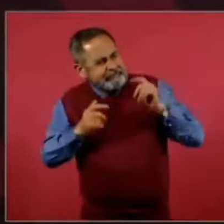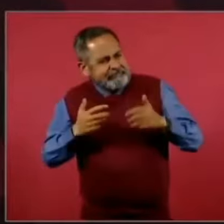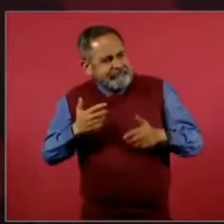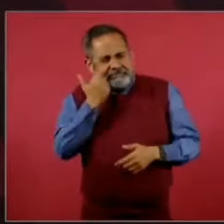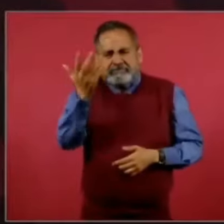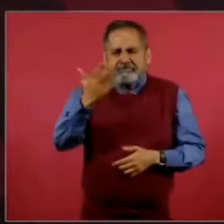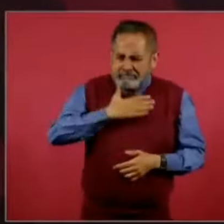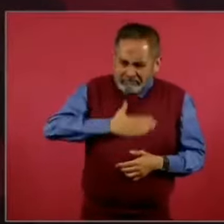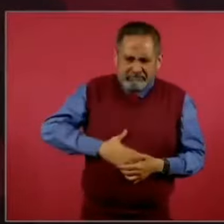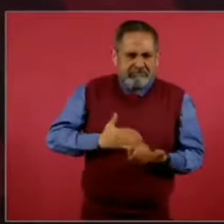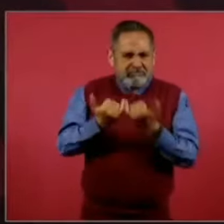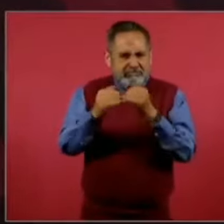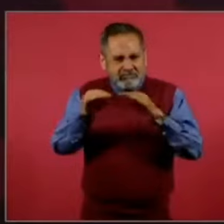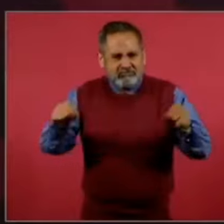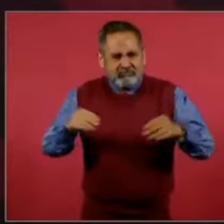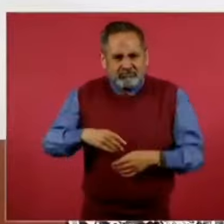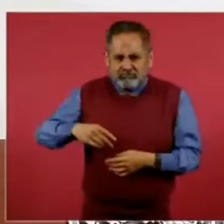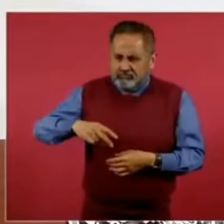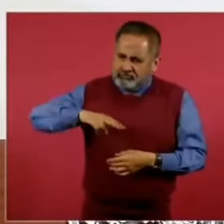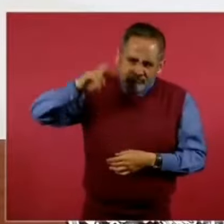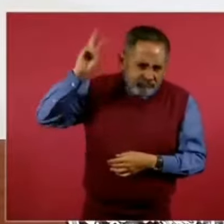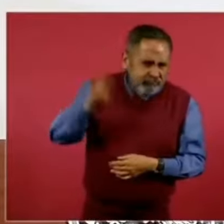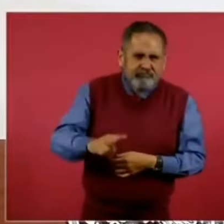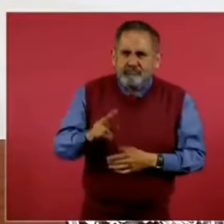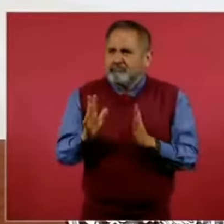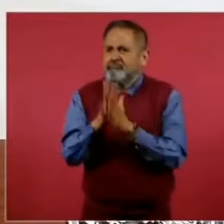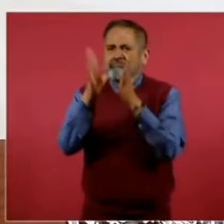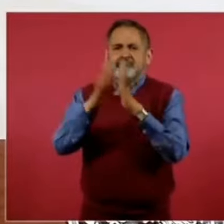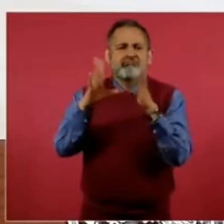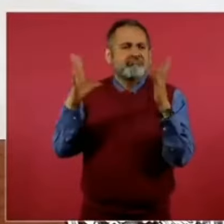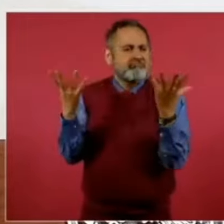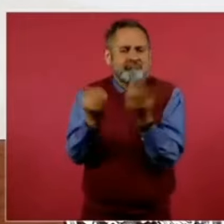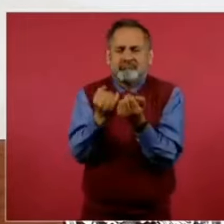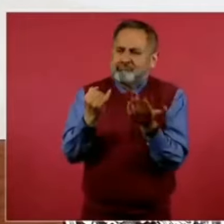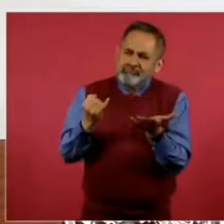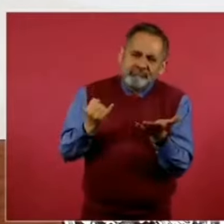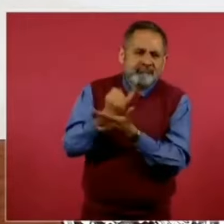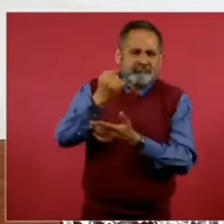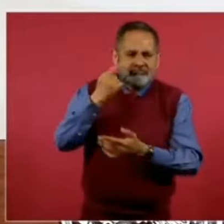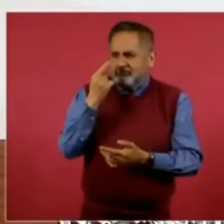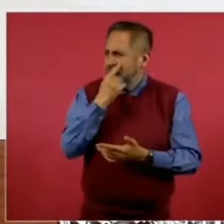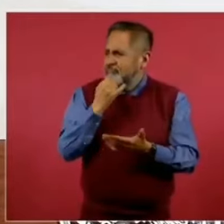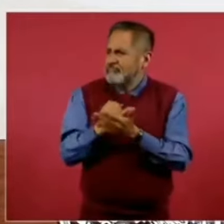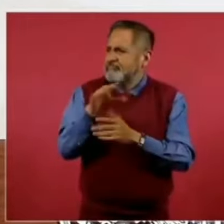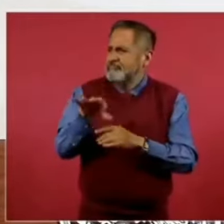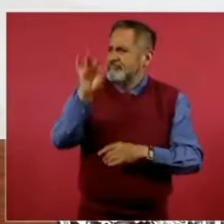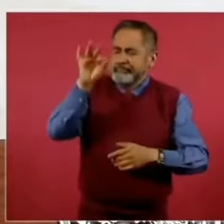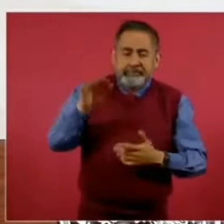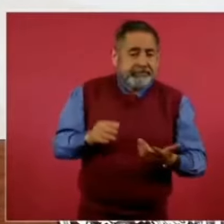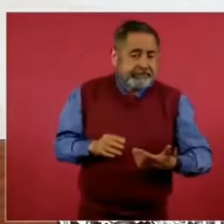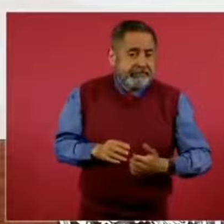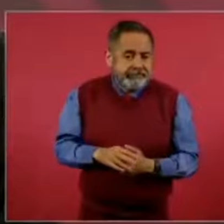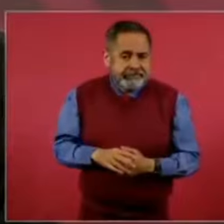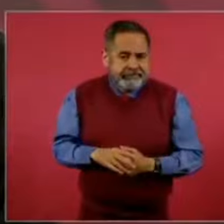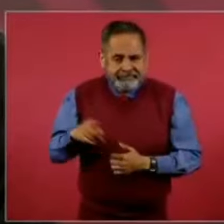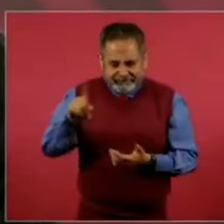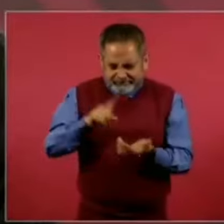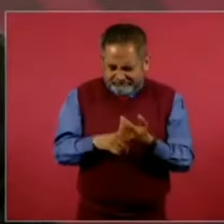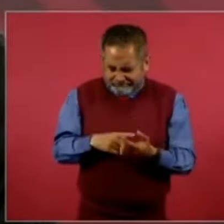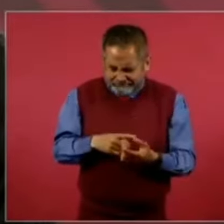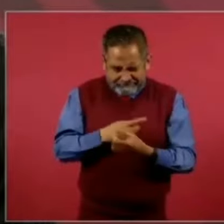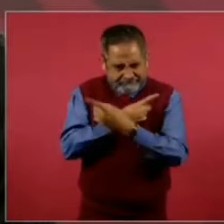justicia, por la verdadera democracia, el fortalecimiento de sus valores